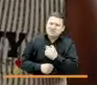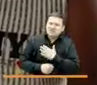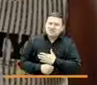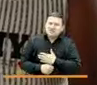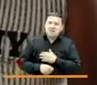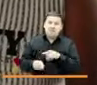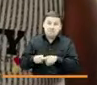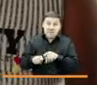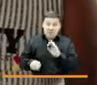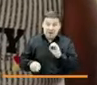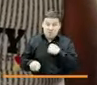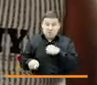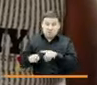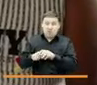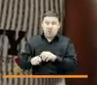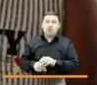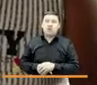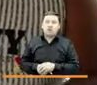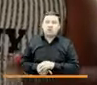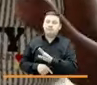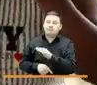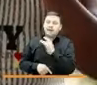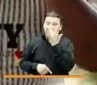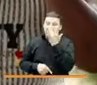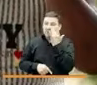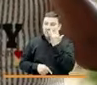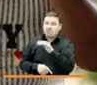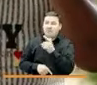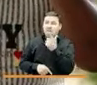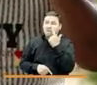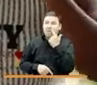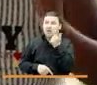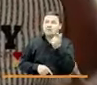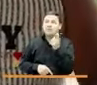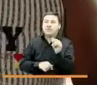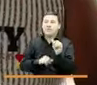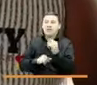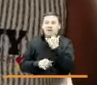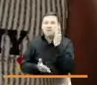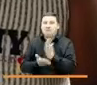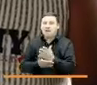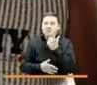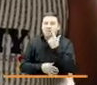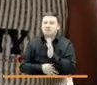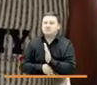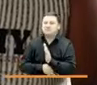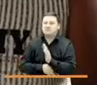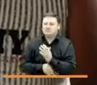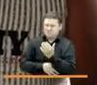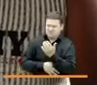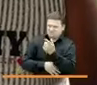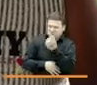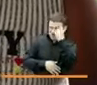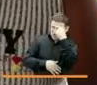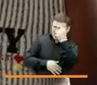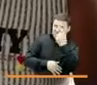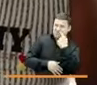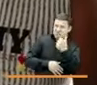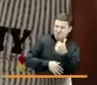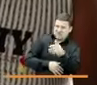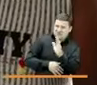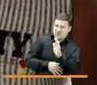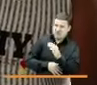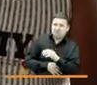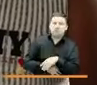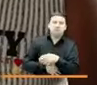hermano me dijo oh negra parece que a mi papá le va a pasar algo pero pero qué le va a pasar a papá tú eres loco que van